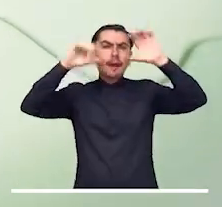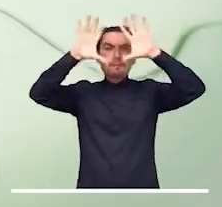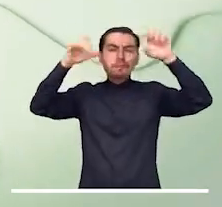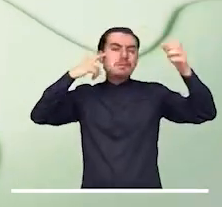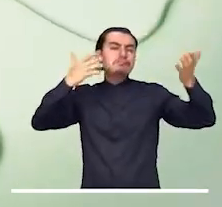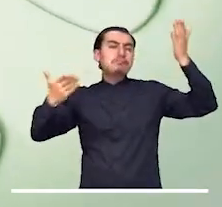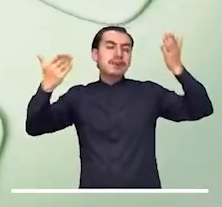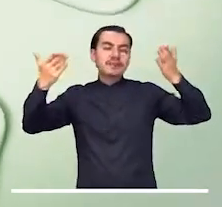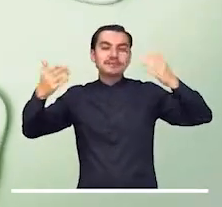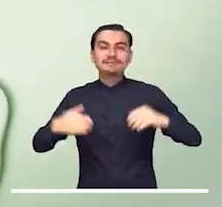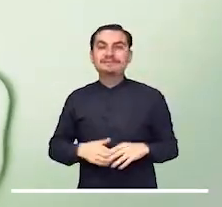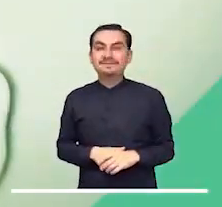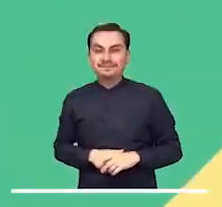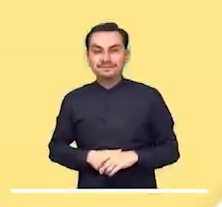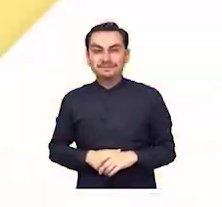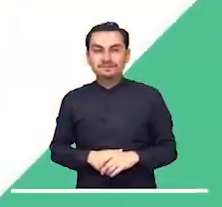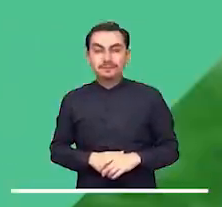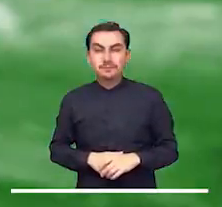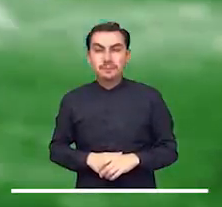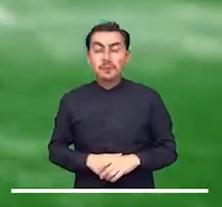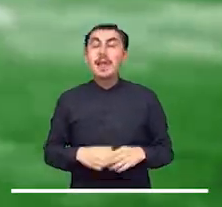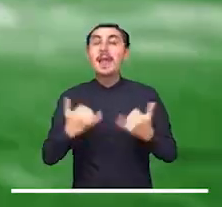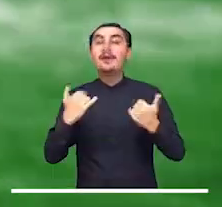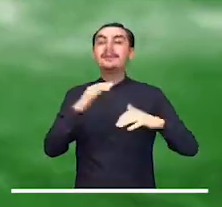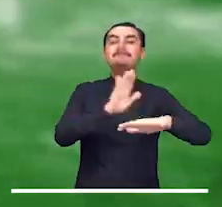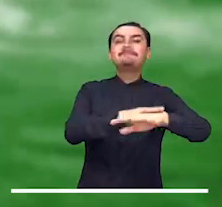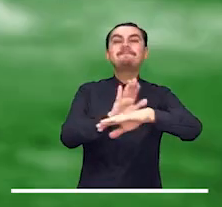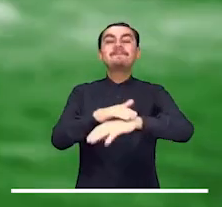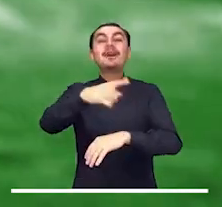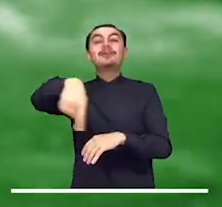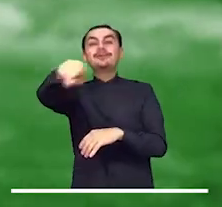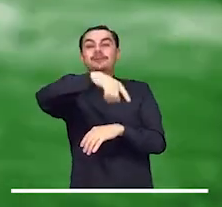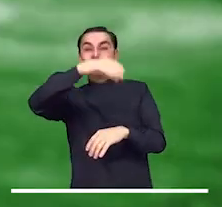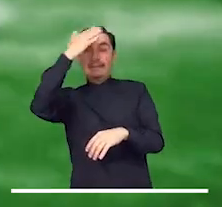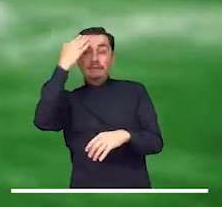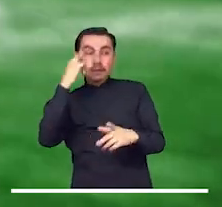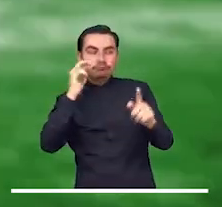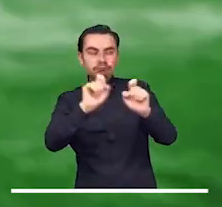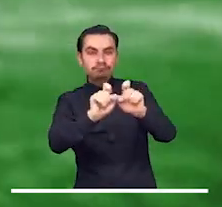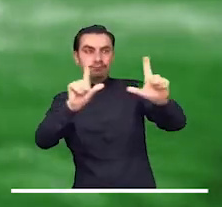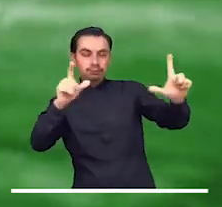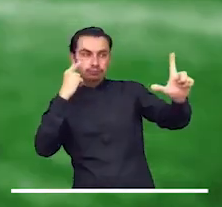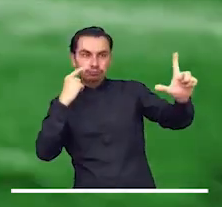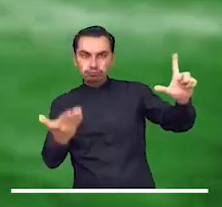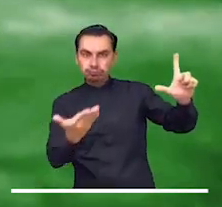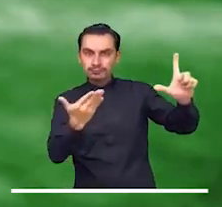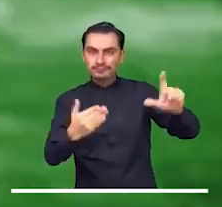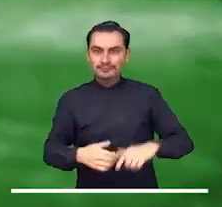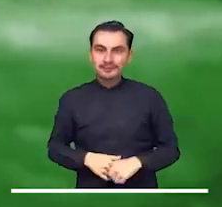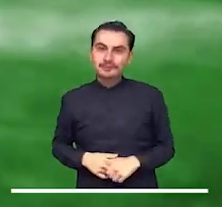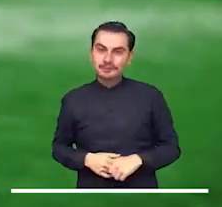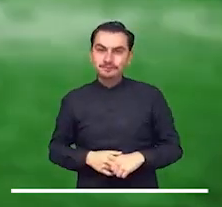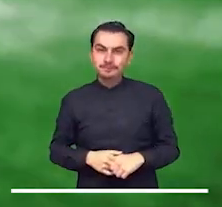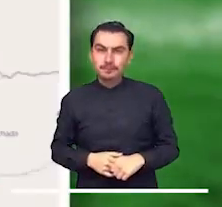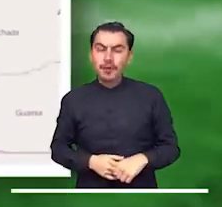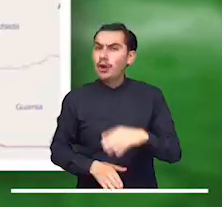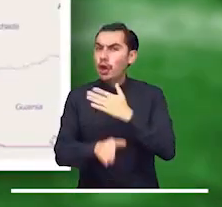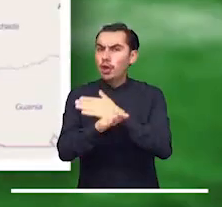variable en la ciudad. Compartimos con ustedes algunas de las alertas que se encuentran activas.